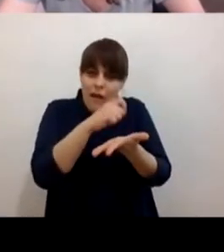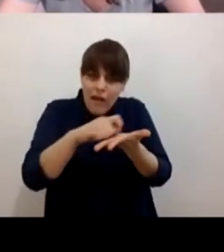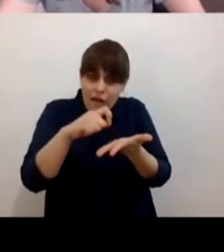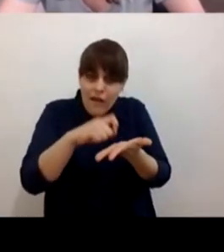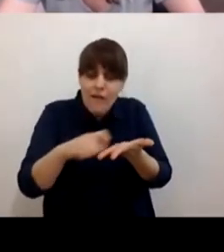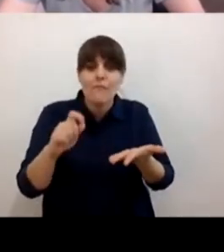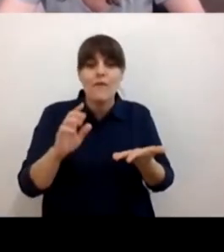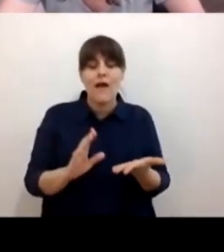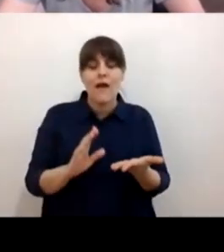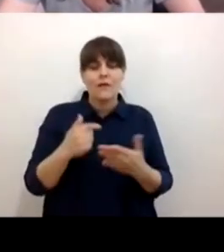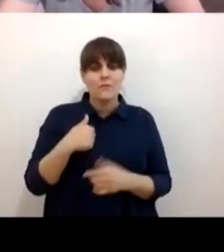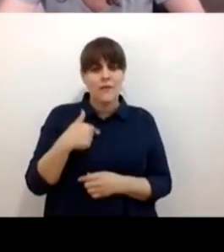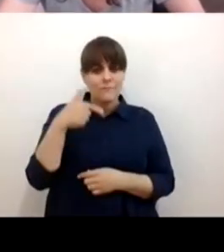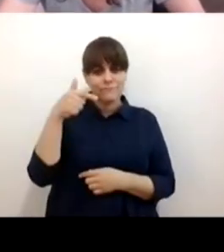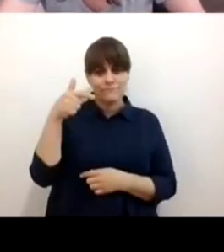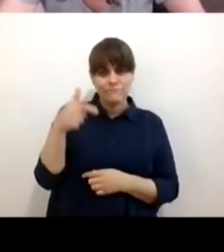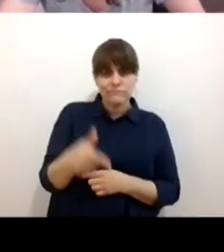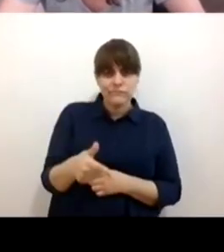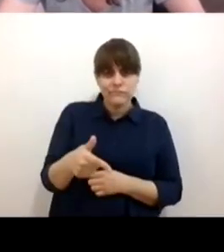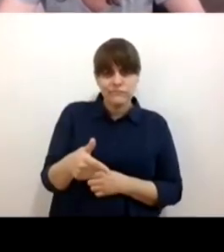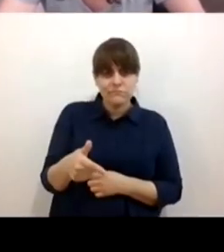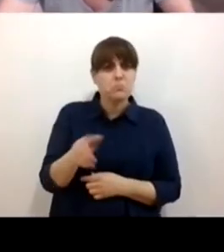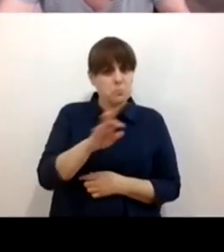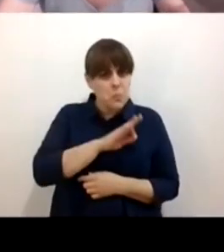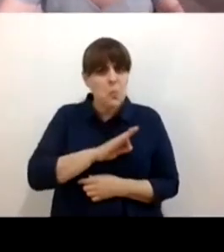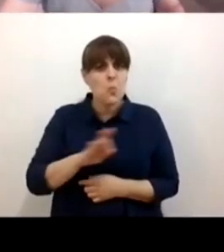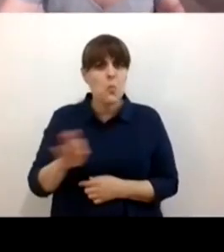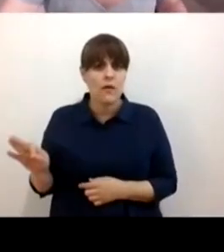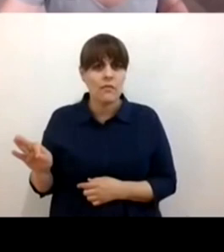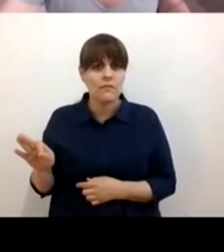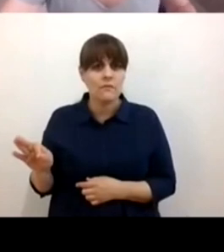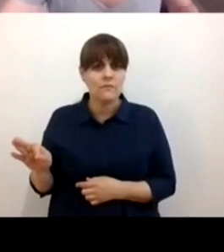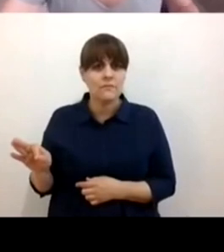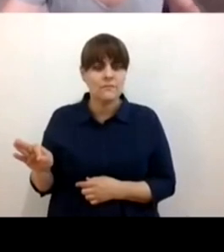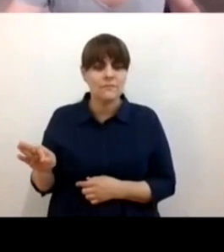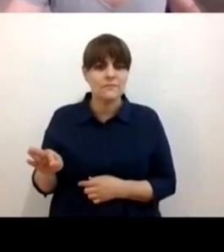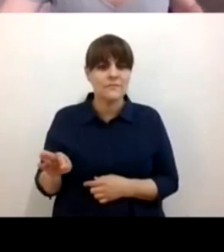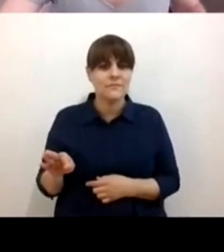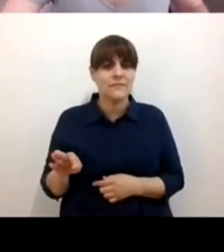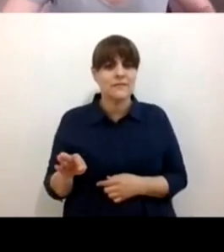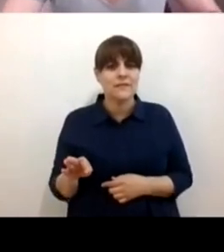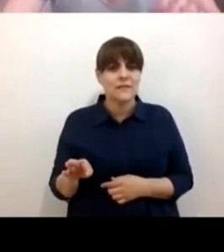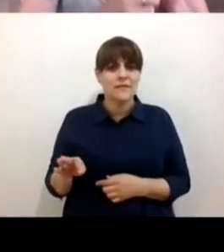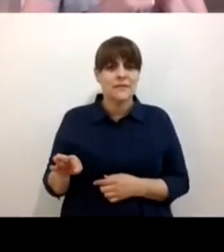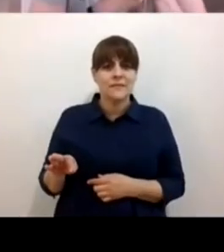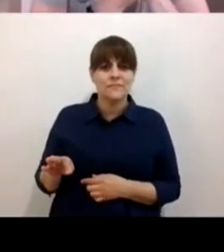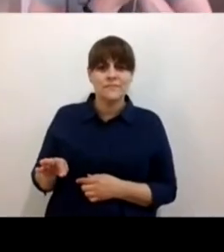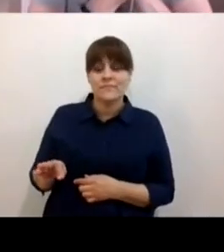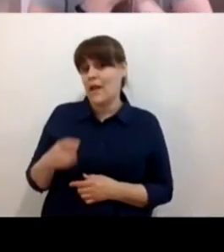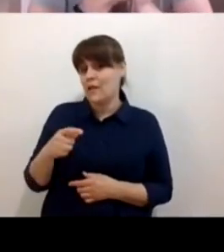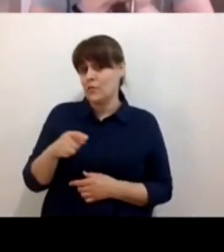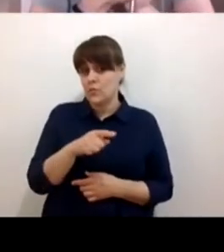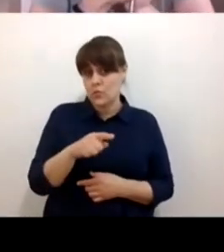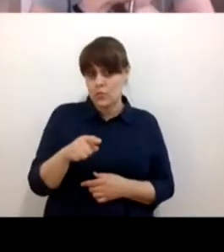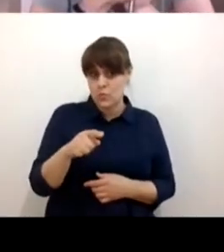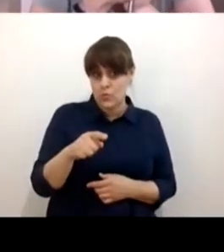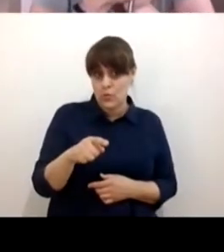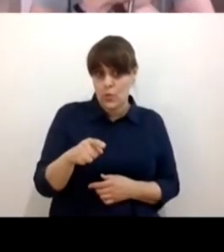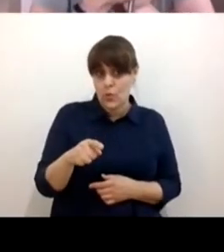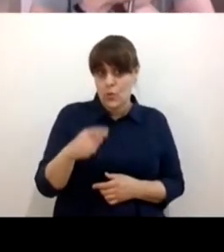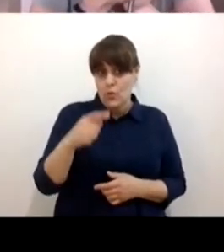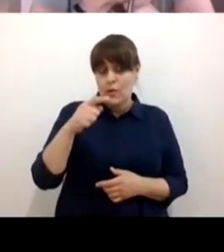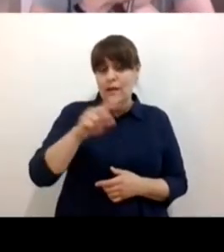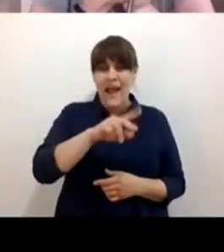me doy cuenta de que de que si se puede aunque por supuesto Reina nos está diciendo no creas que con los medios como este